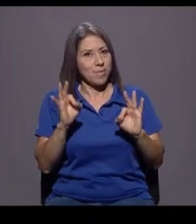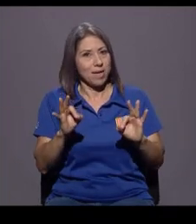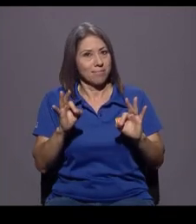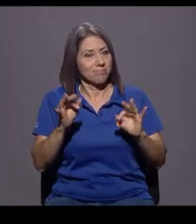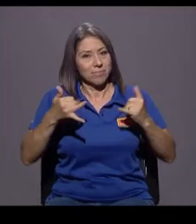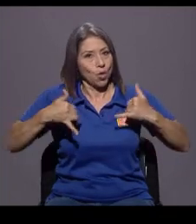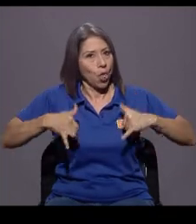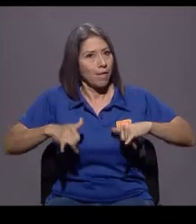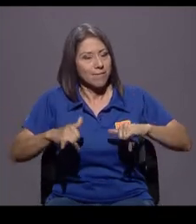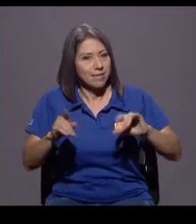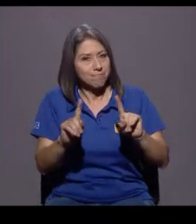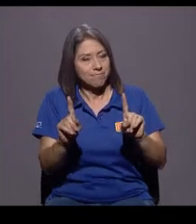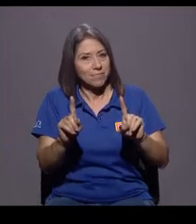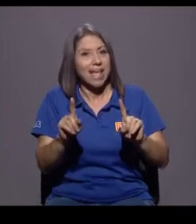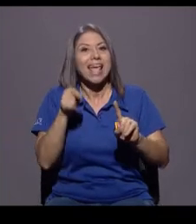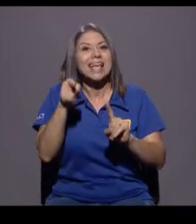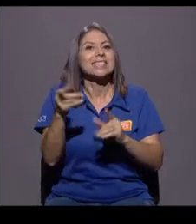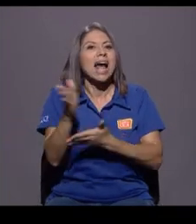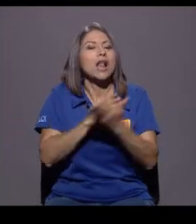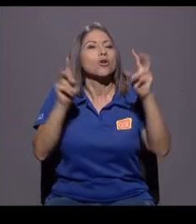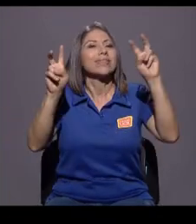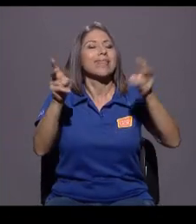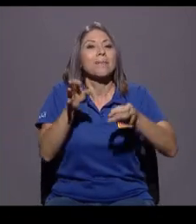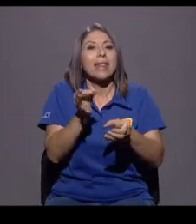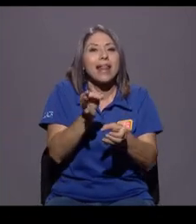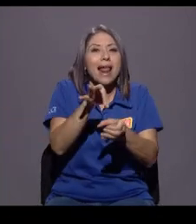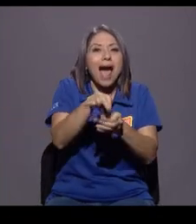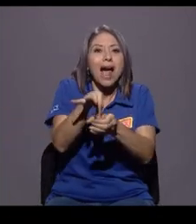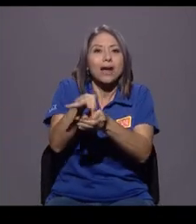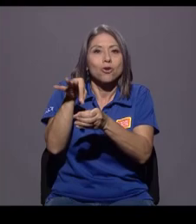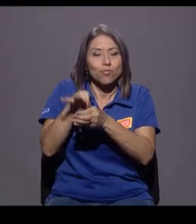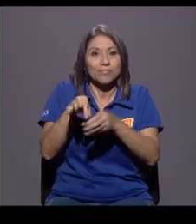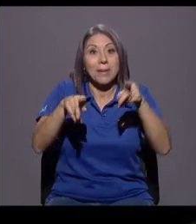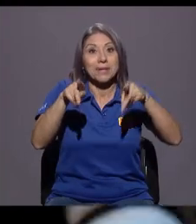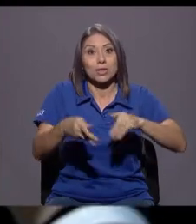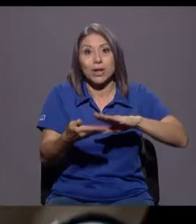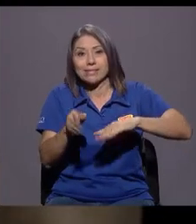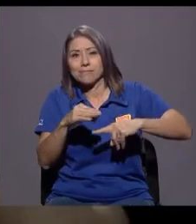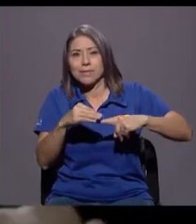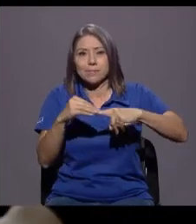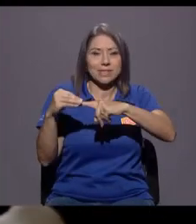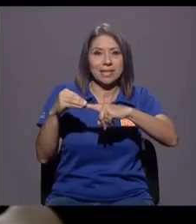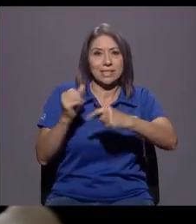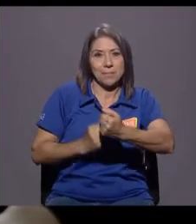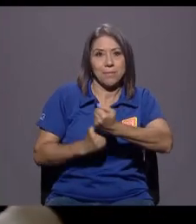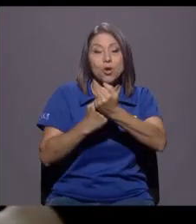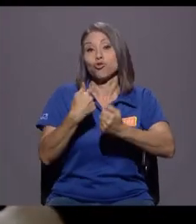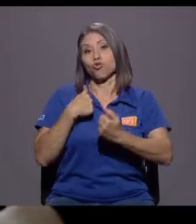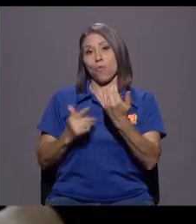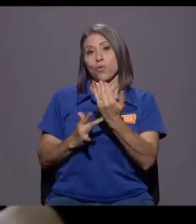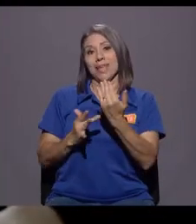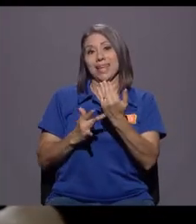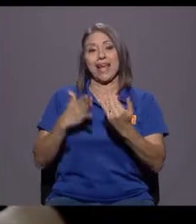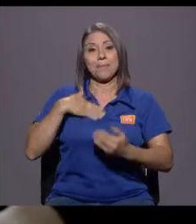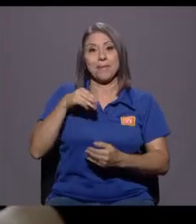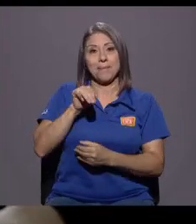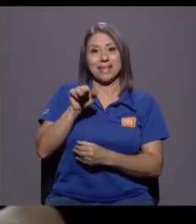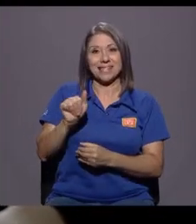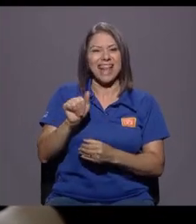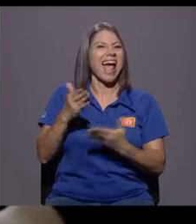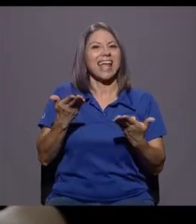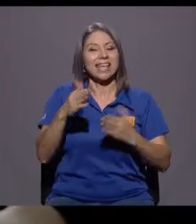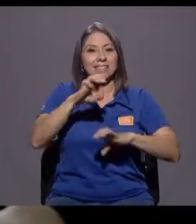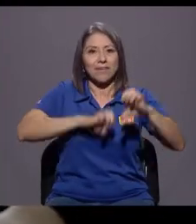del agro. Entonces, tenemos especialistas en eso que van a apoyar. Yo estaría ahí como técnica porque mi maestría es en evaluación de